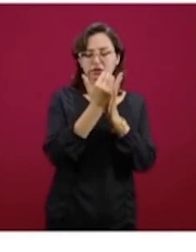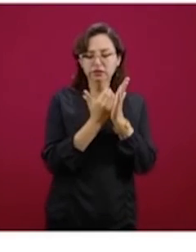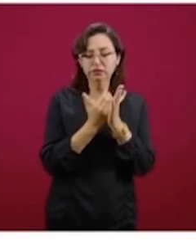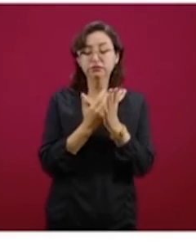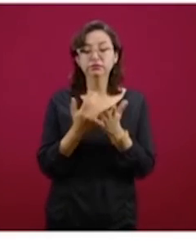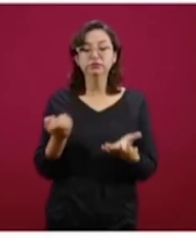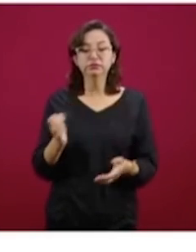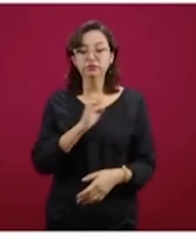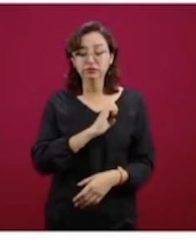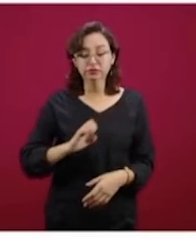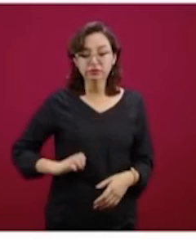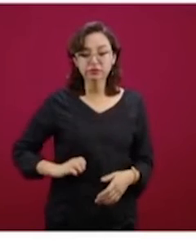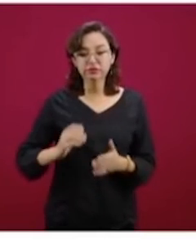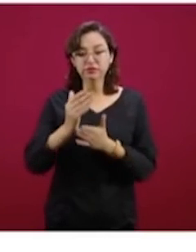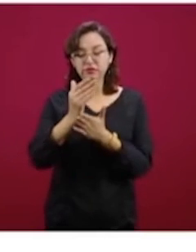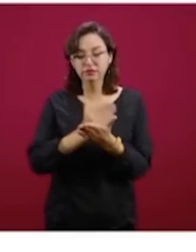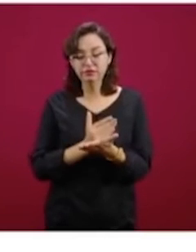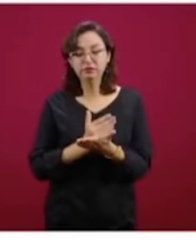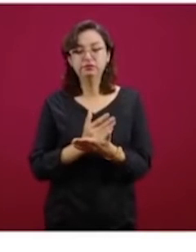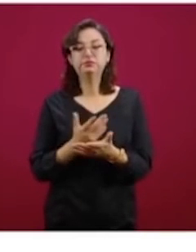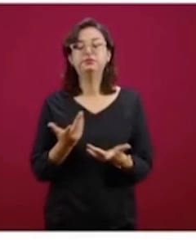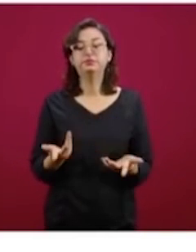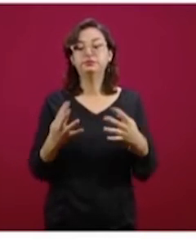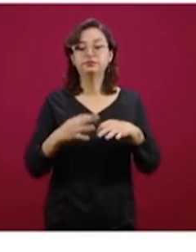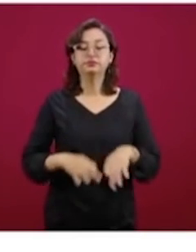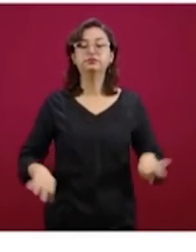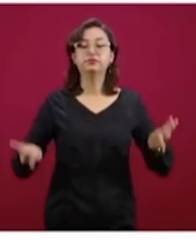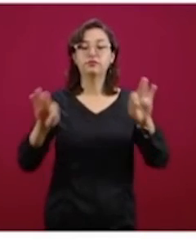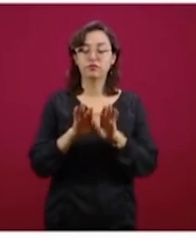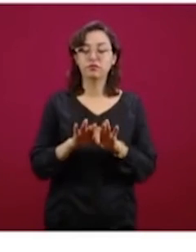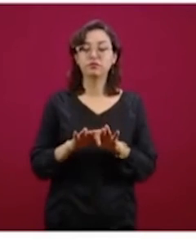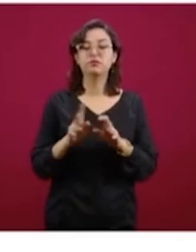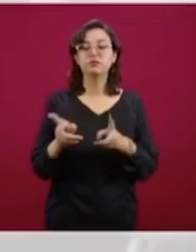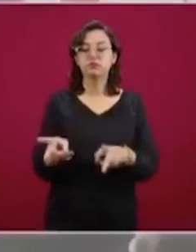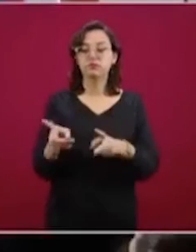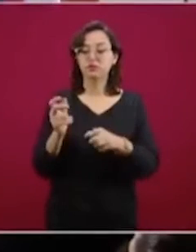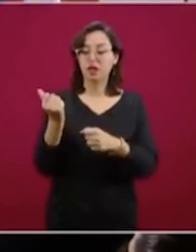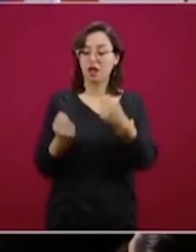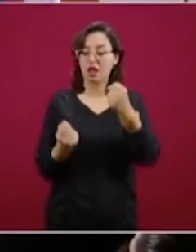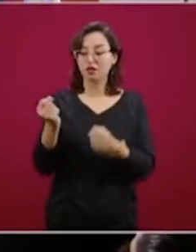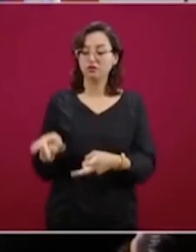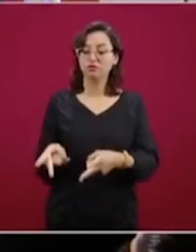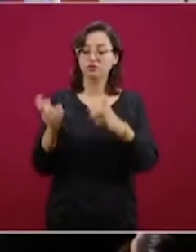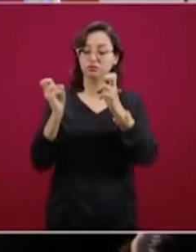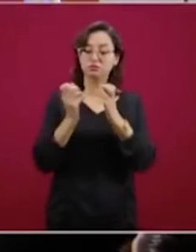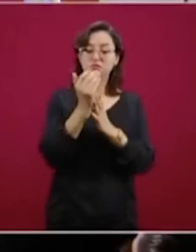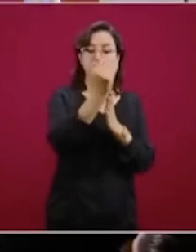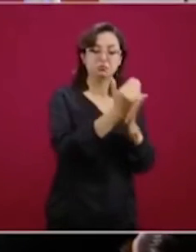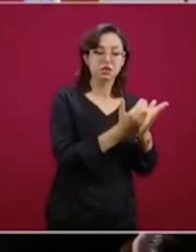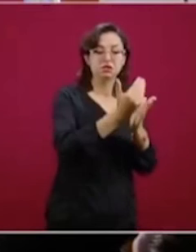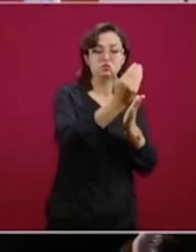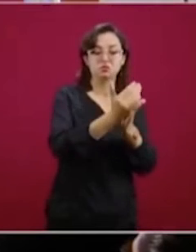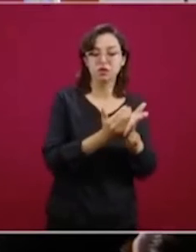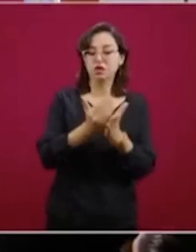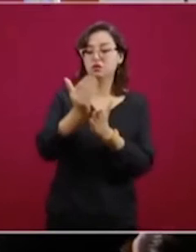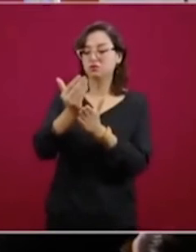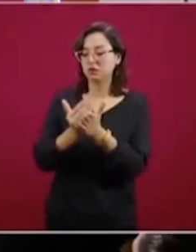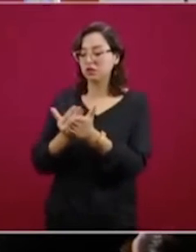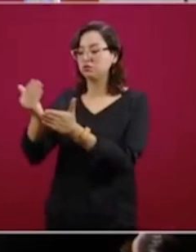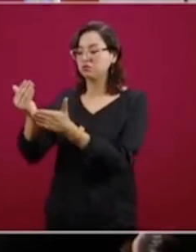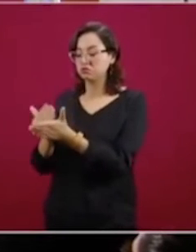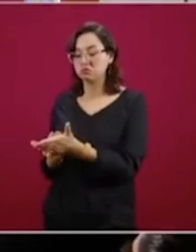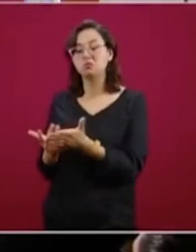Ecatepec a la baja. Lo importante es que esta baja tiene una consistencia que ya pudiéramos